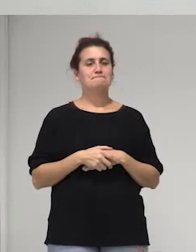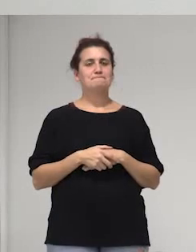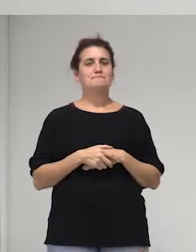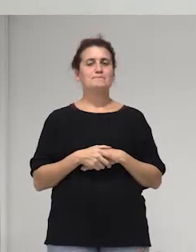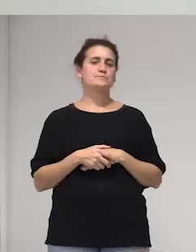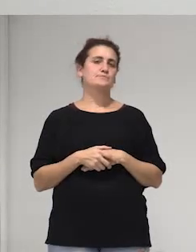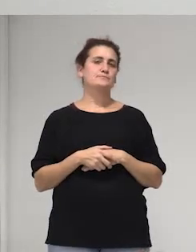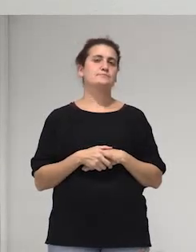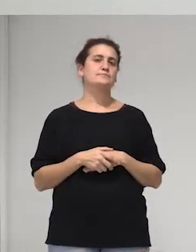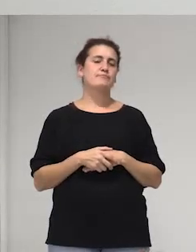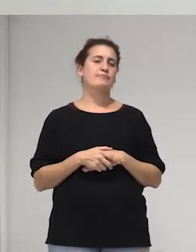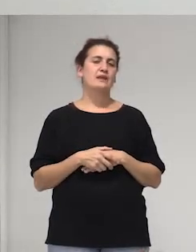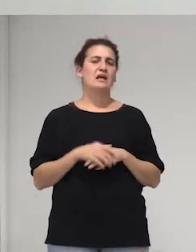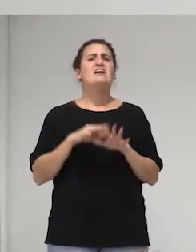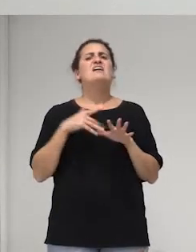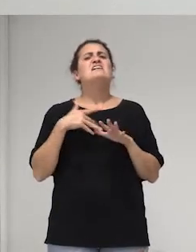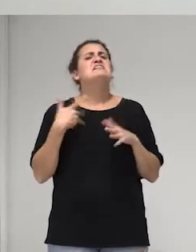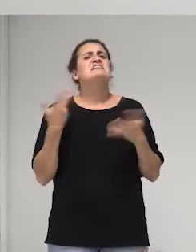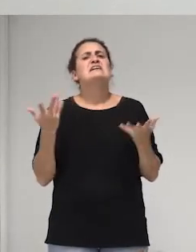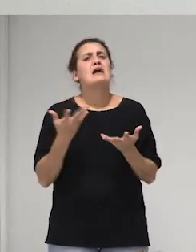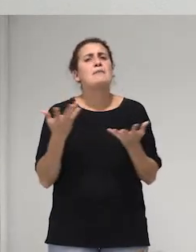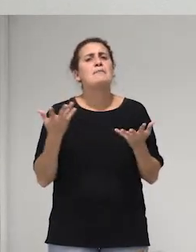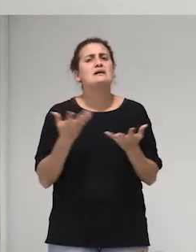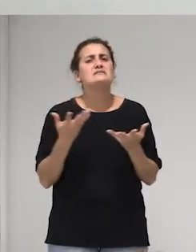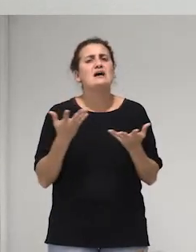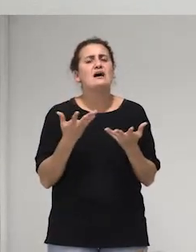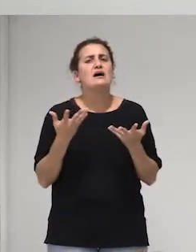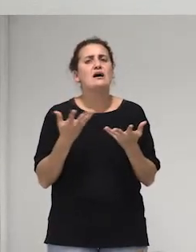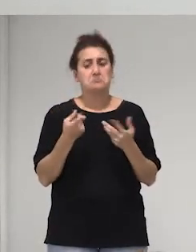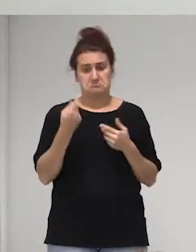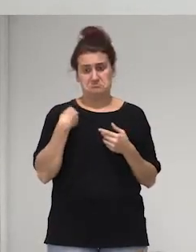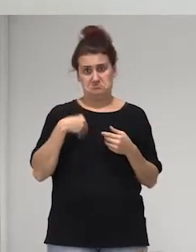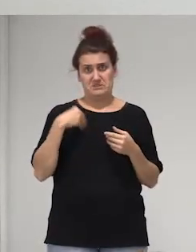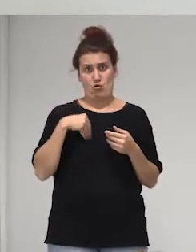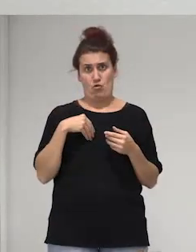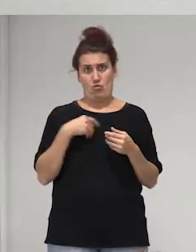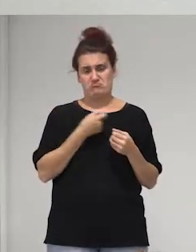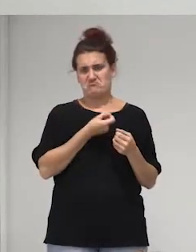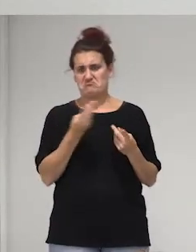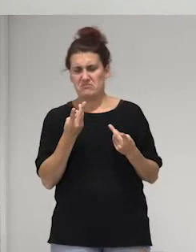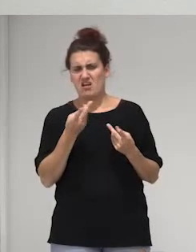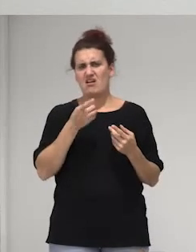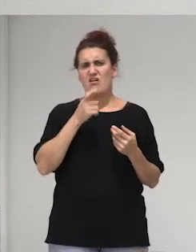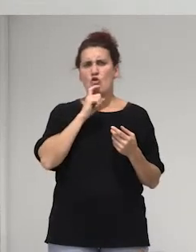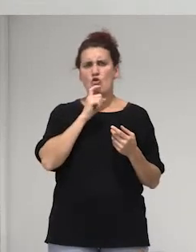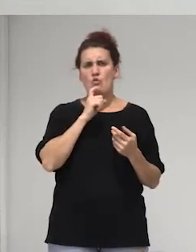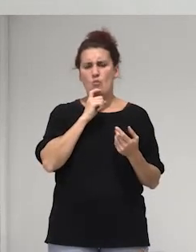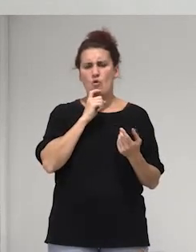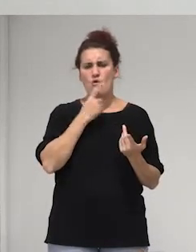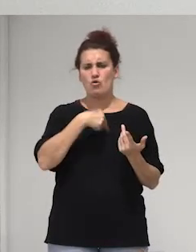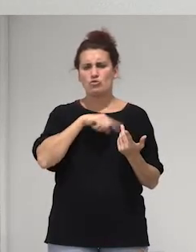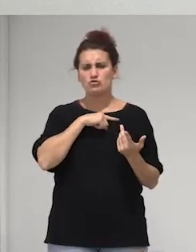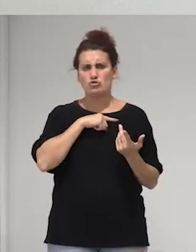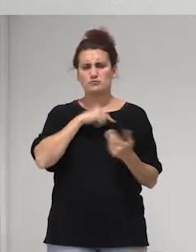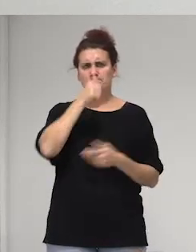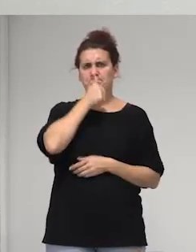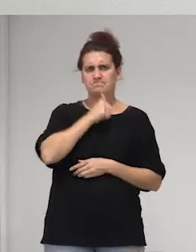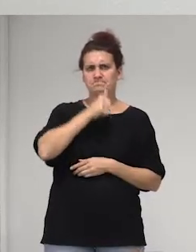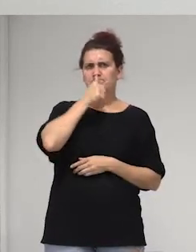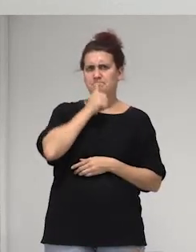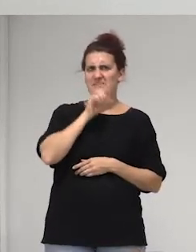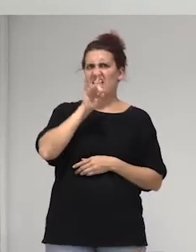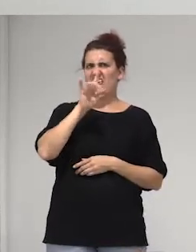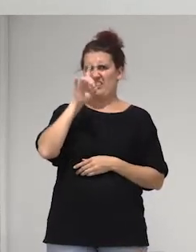pero que pasa con todo que pasaba con todo eso y como como hemos resistido 15